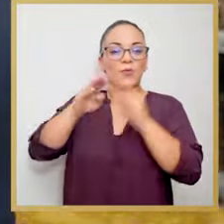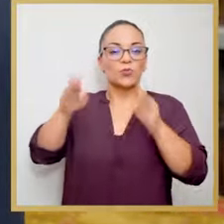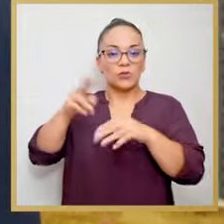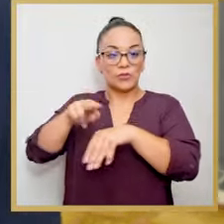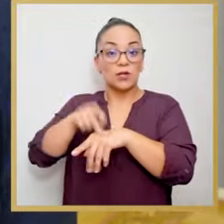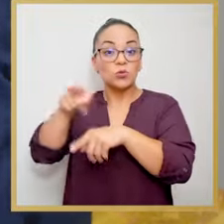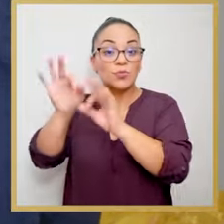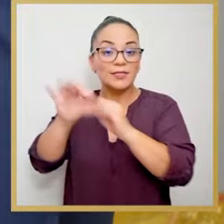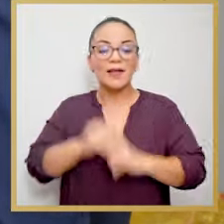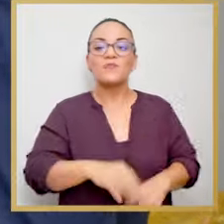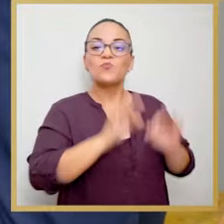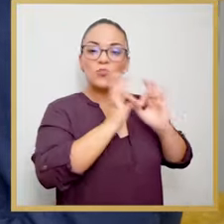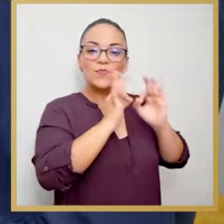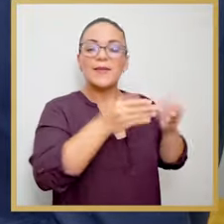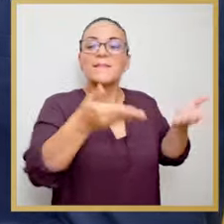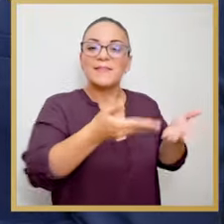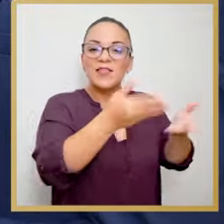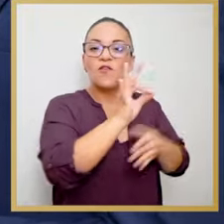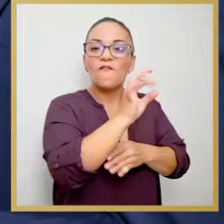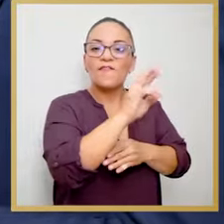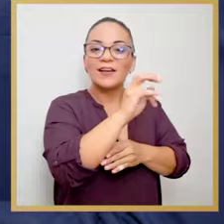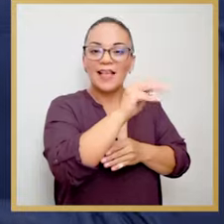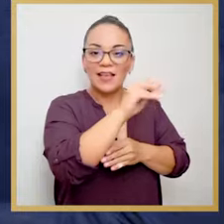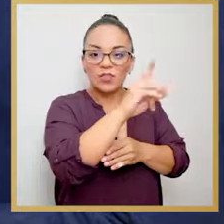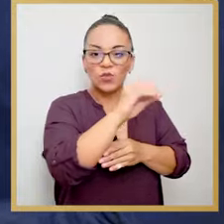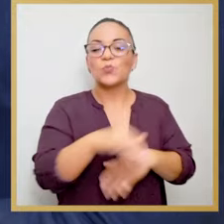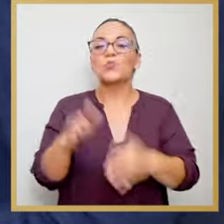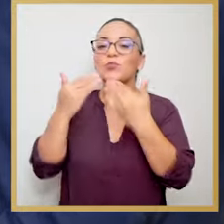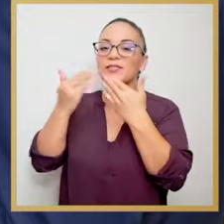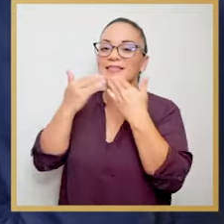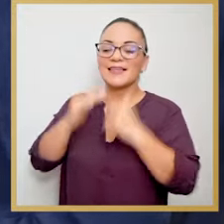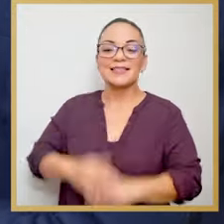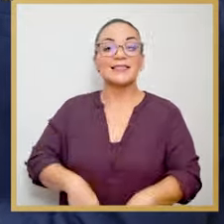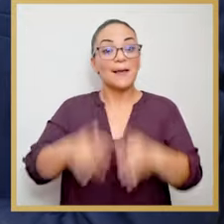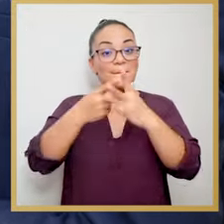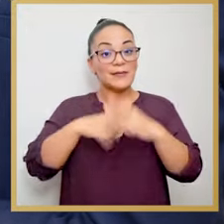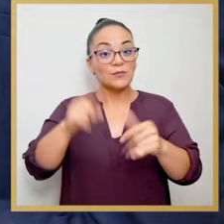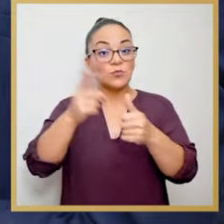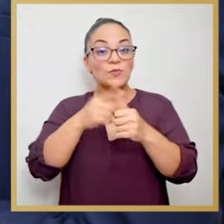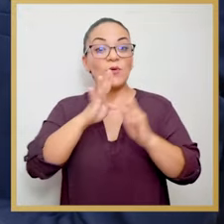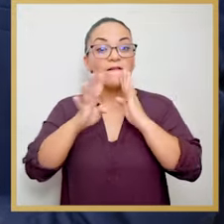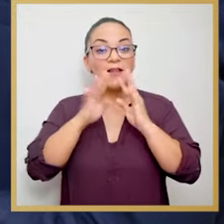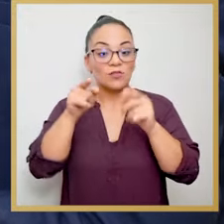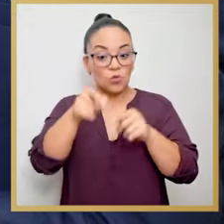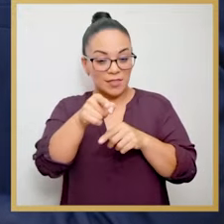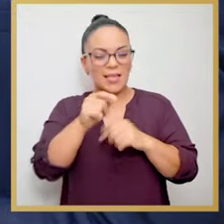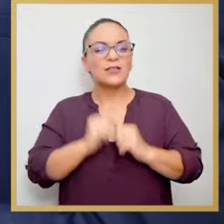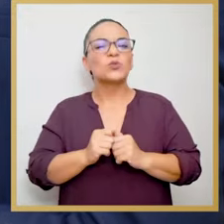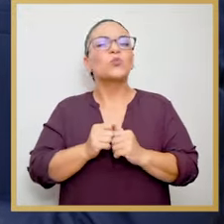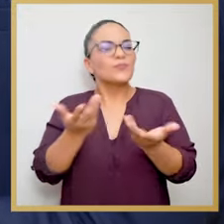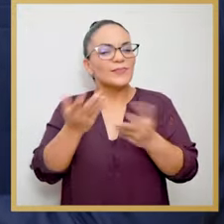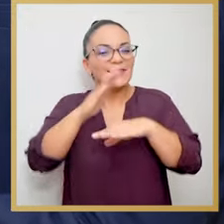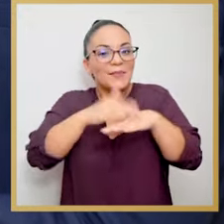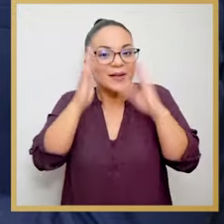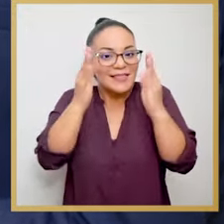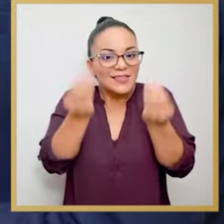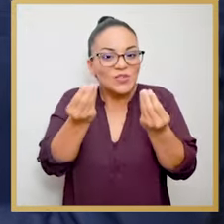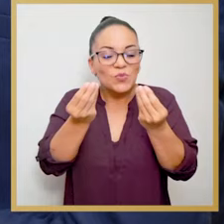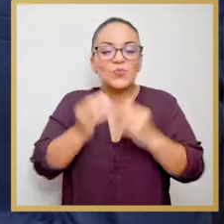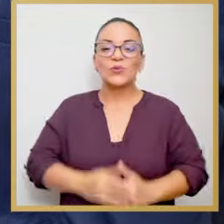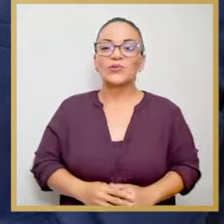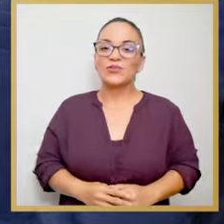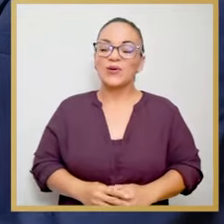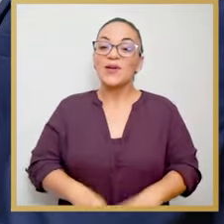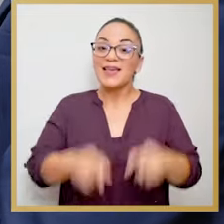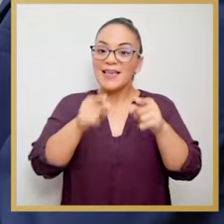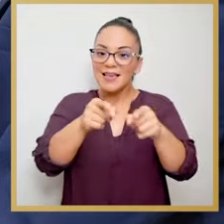¿Cómo está Gabriela? Muy bien, bienvenido Fernando. Muchas gracias. Comencemos hablando de este bien que llama mucho la atención